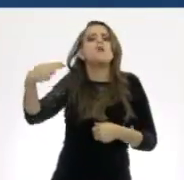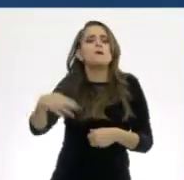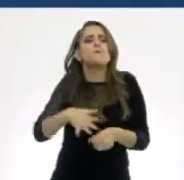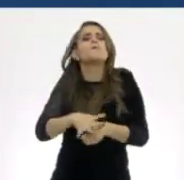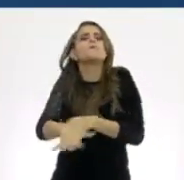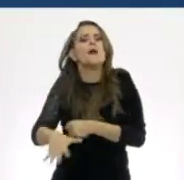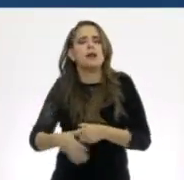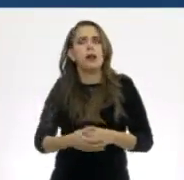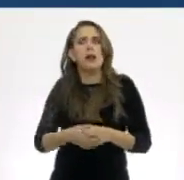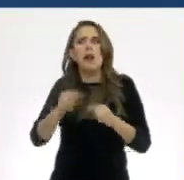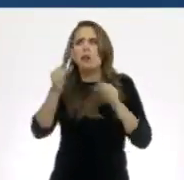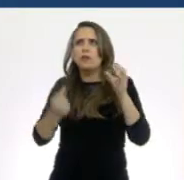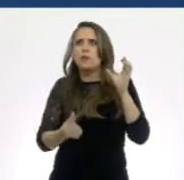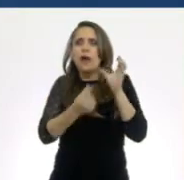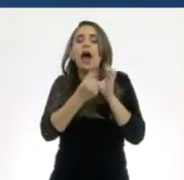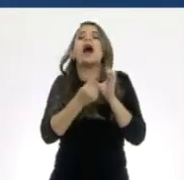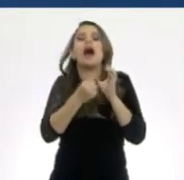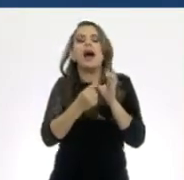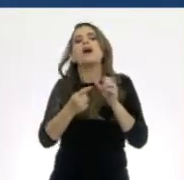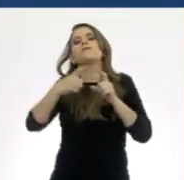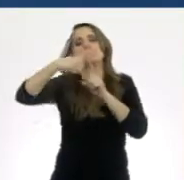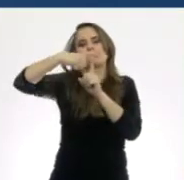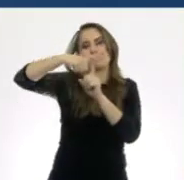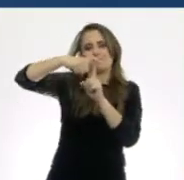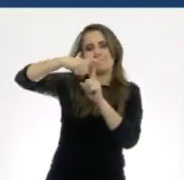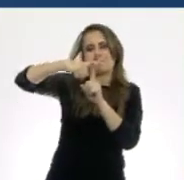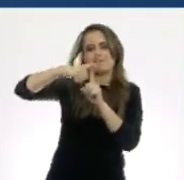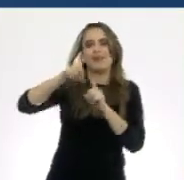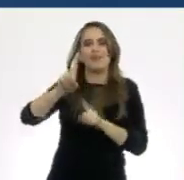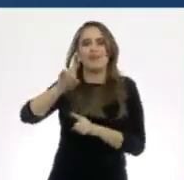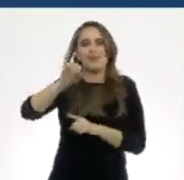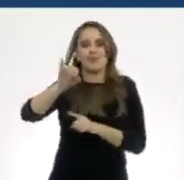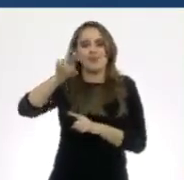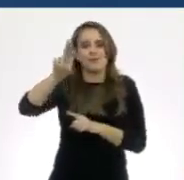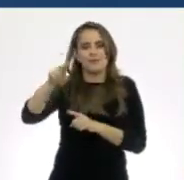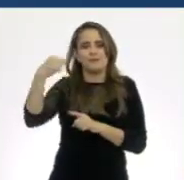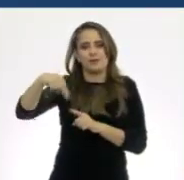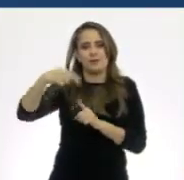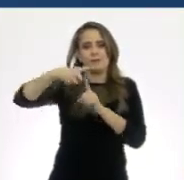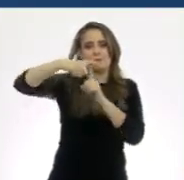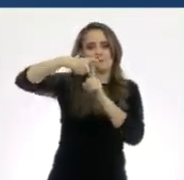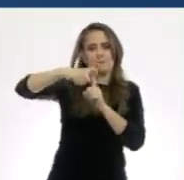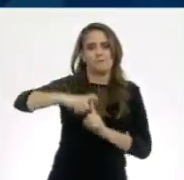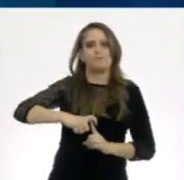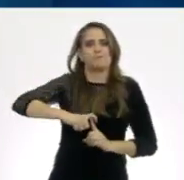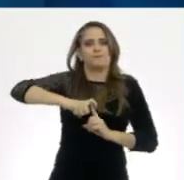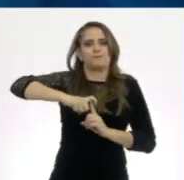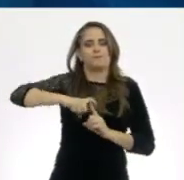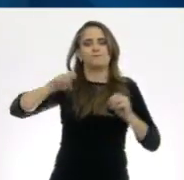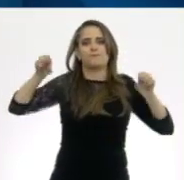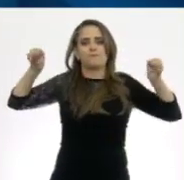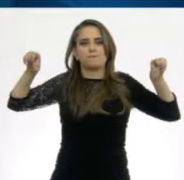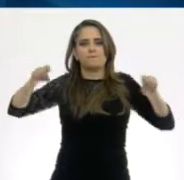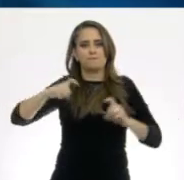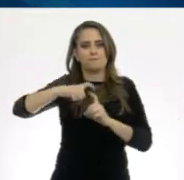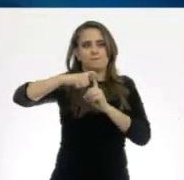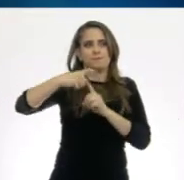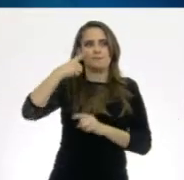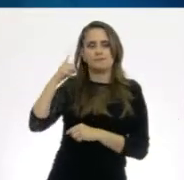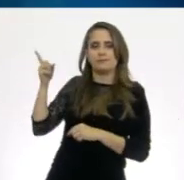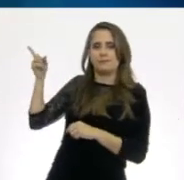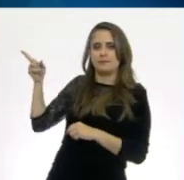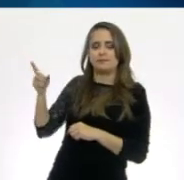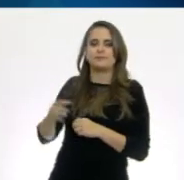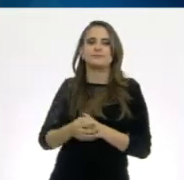Un tubo es el DIU, el dispositivo intrauterino. Sabía que la podías contestar. Muy bien,